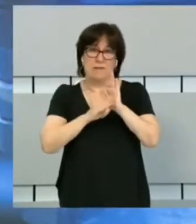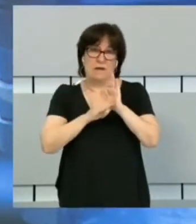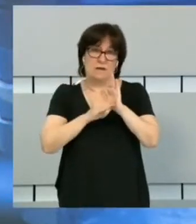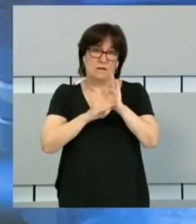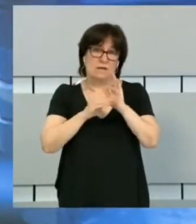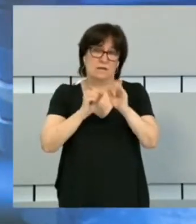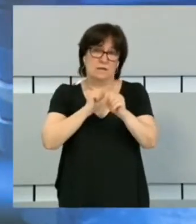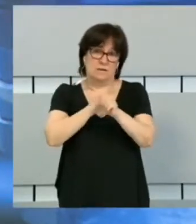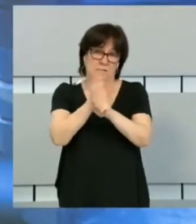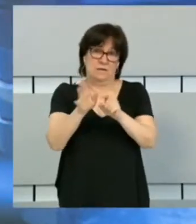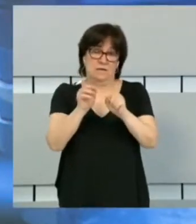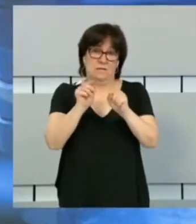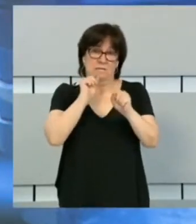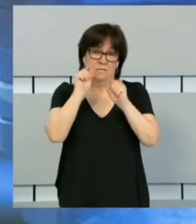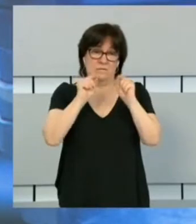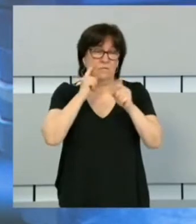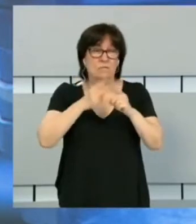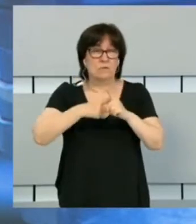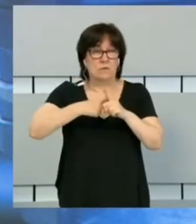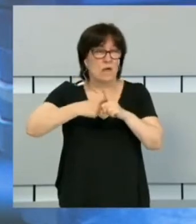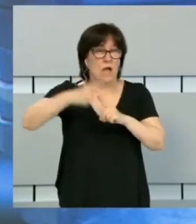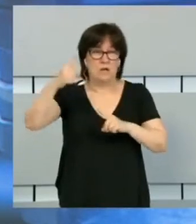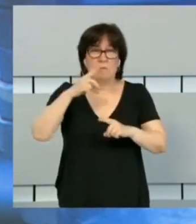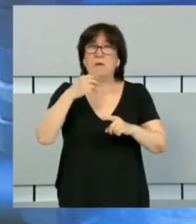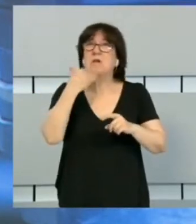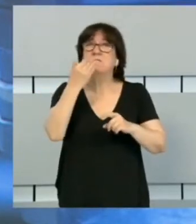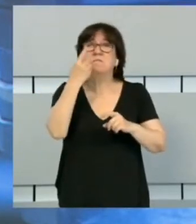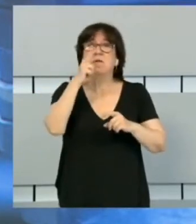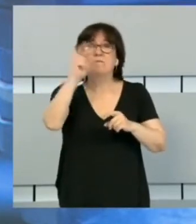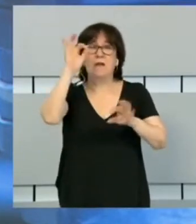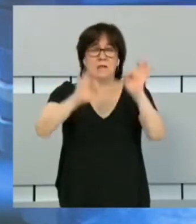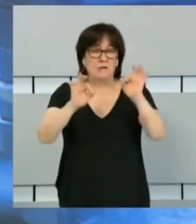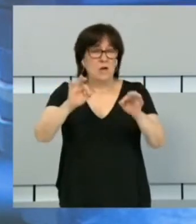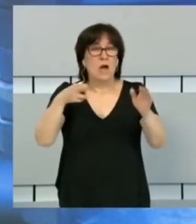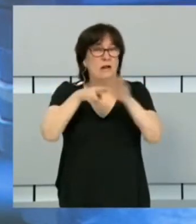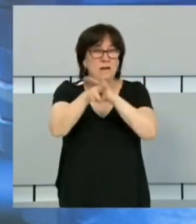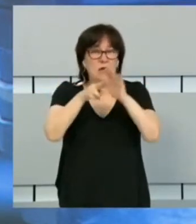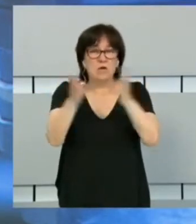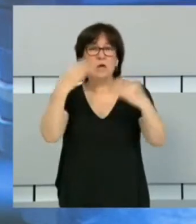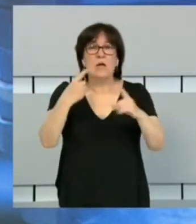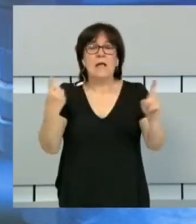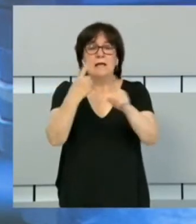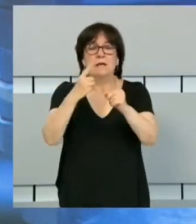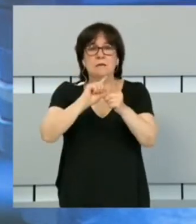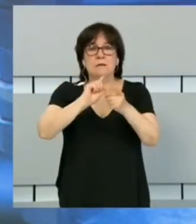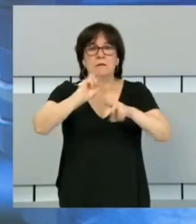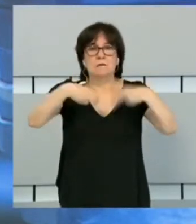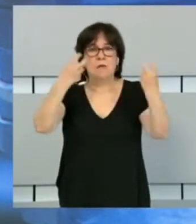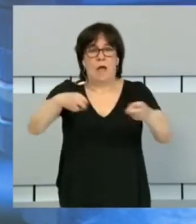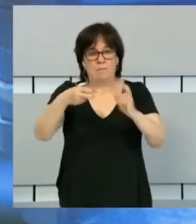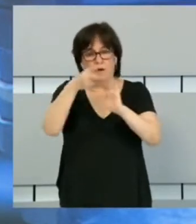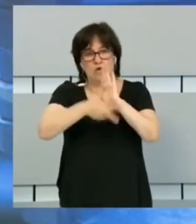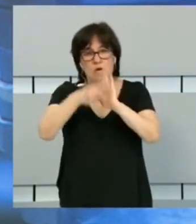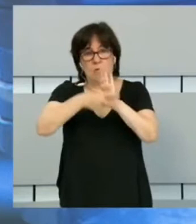sido muy alto, pero apenas se han gestionado un 20%. La falta de medios y los cambios de normativas hacen que muchas de esas sanciones terminen